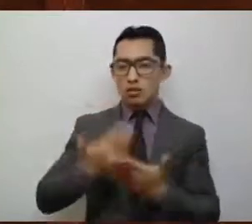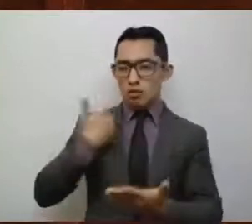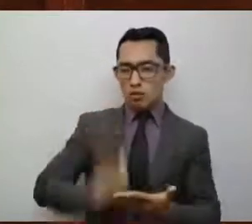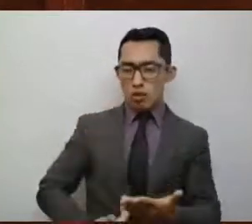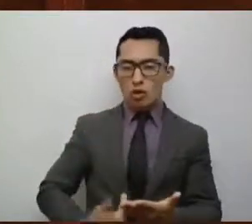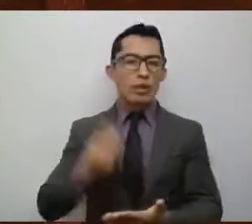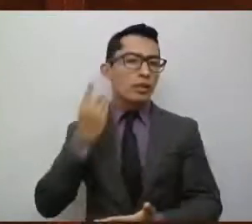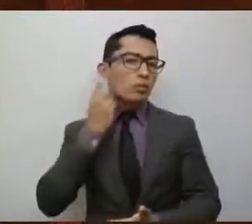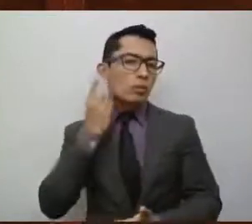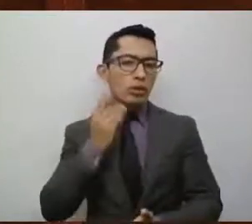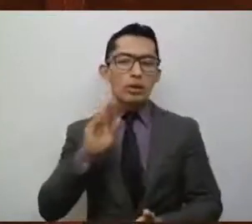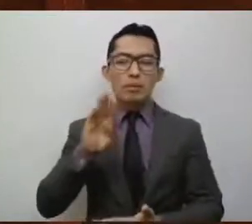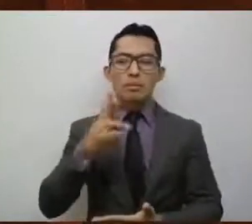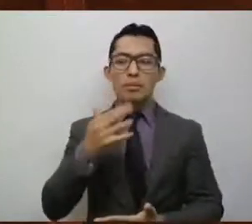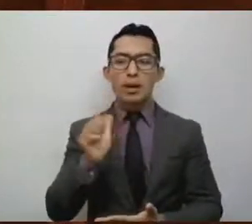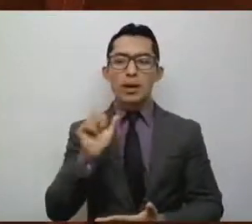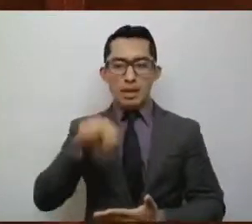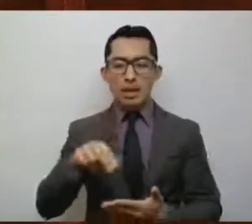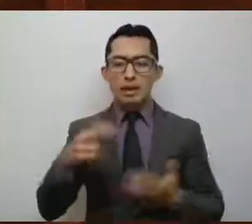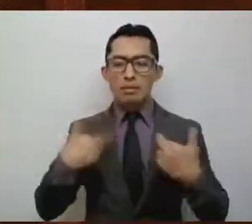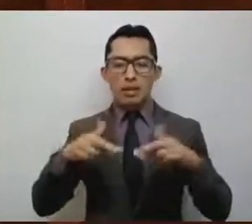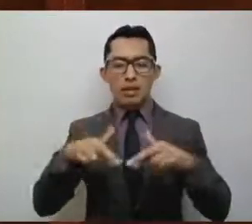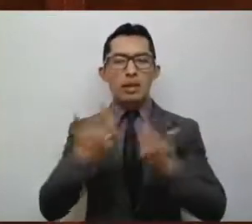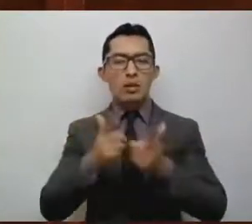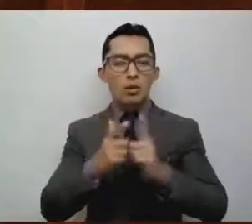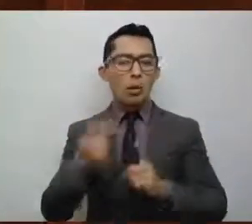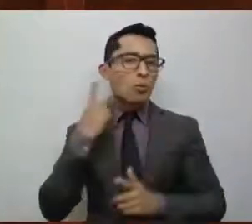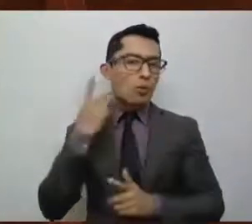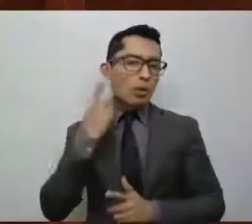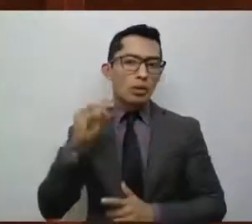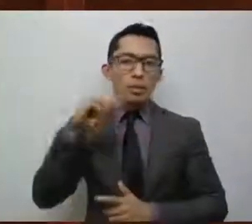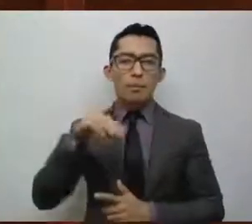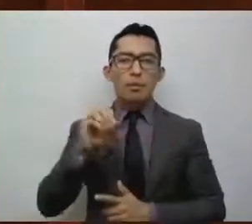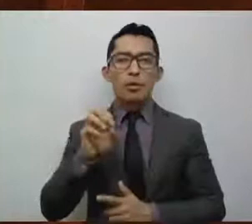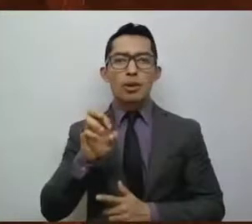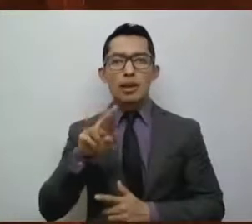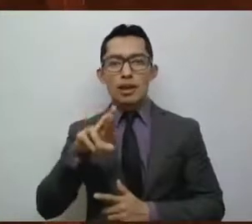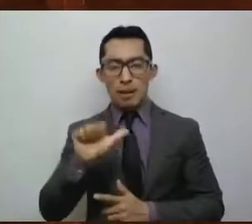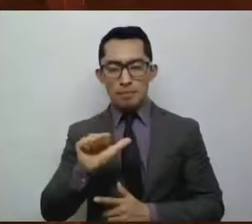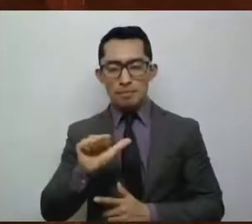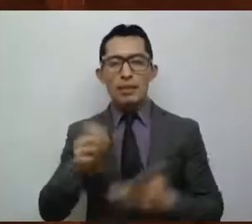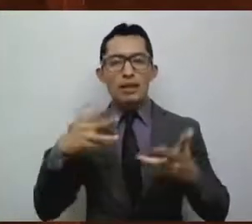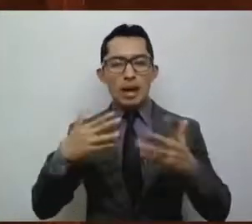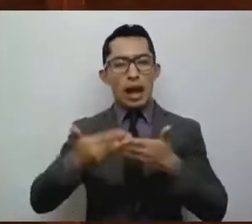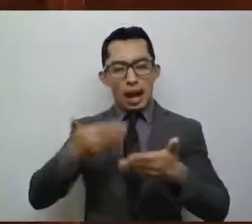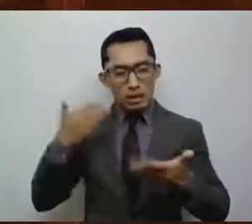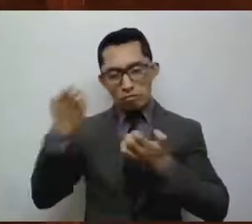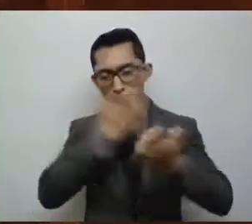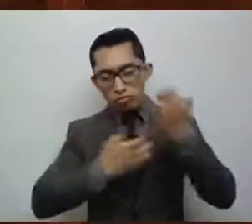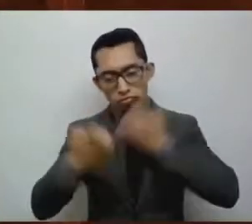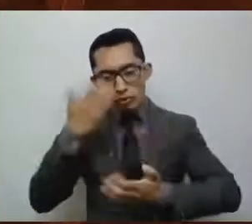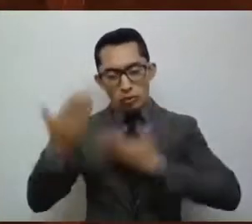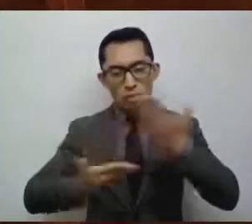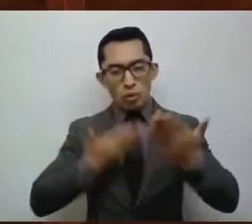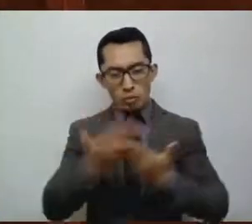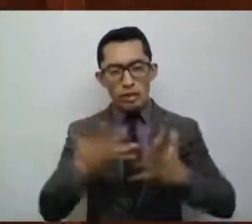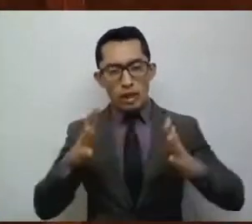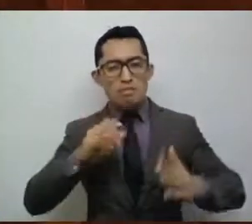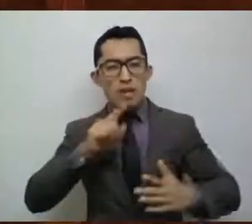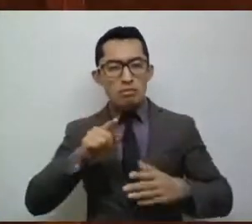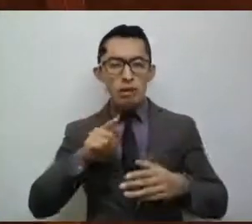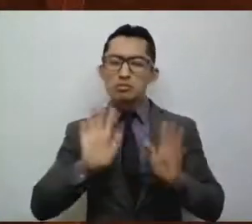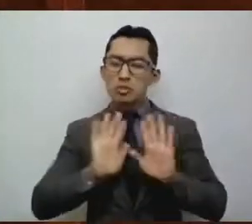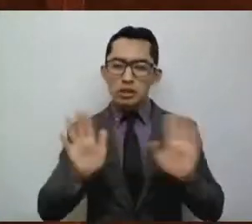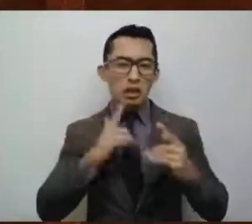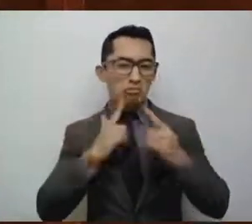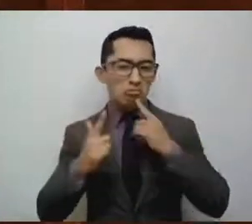diputado Brian Andrés Tinoco Ruiz, en nombre del Grupo Parlamentario de Morena. Realizado el estudio de la iniciativa de decreto y ampliamente discutido